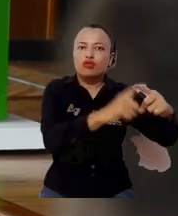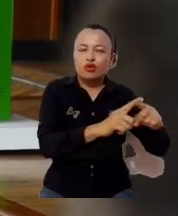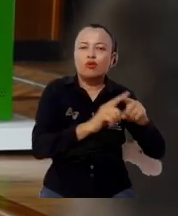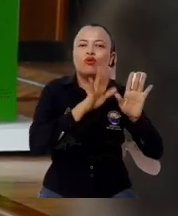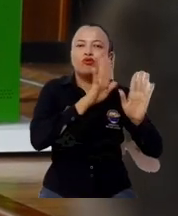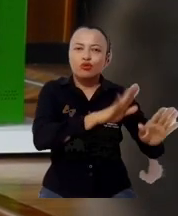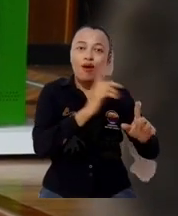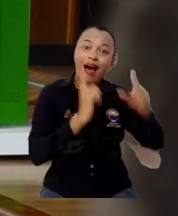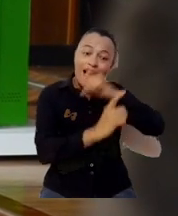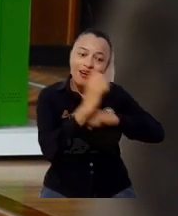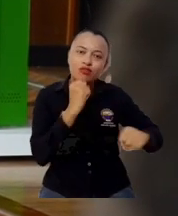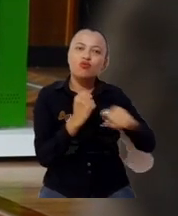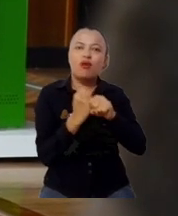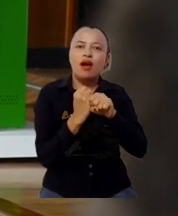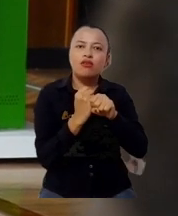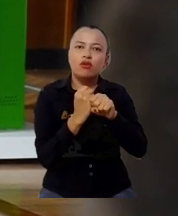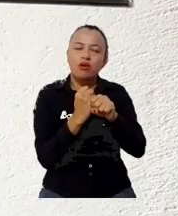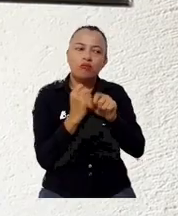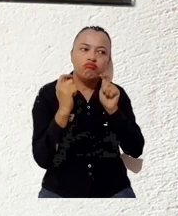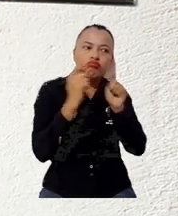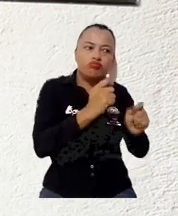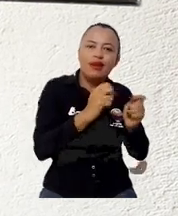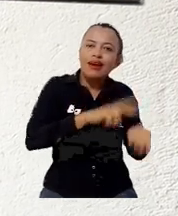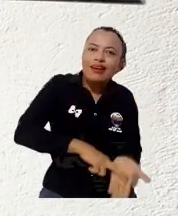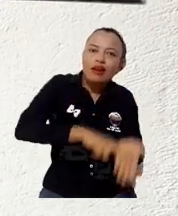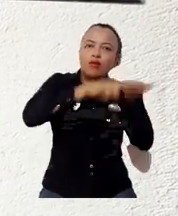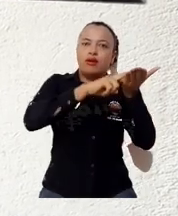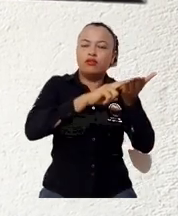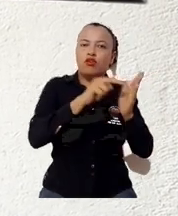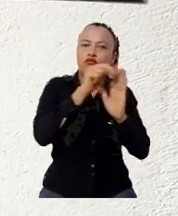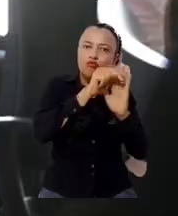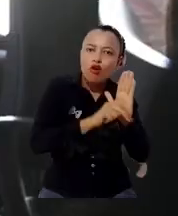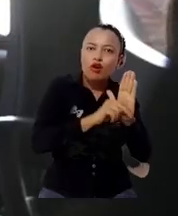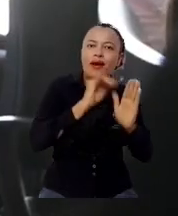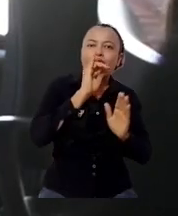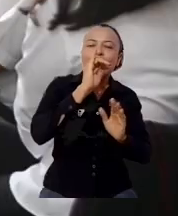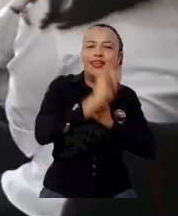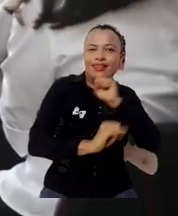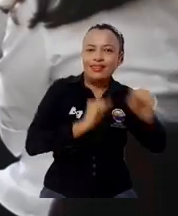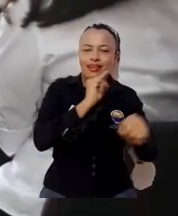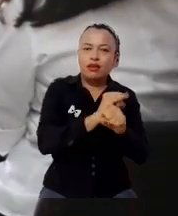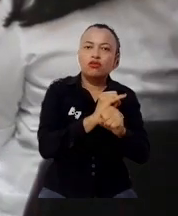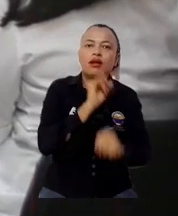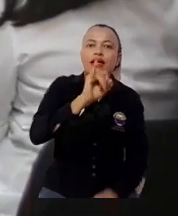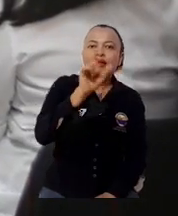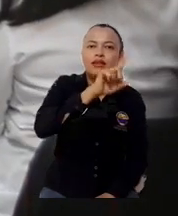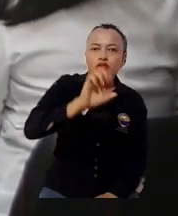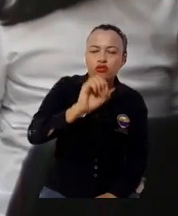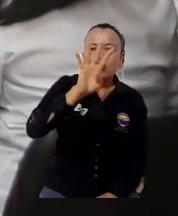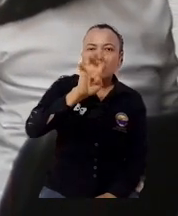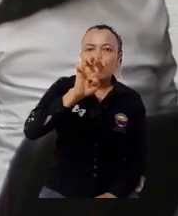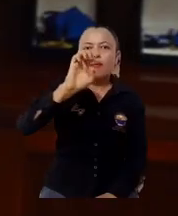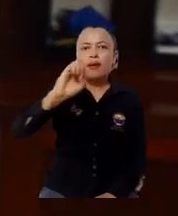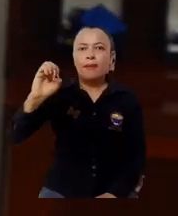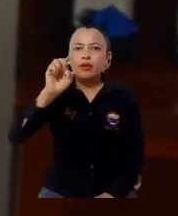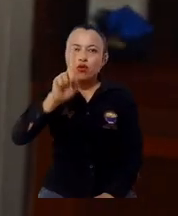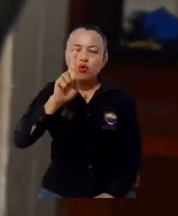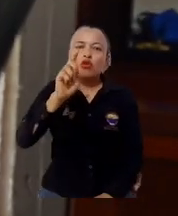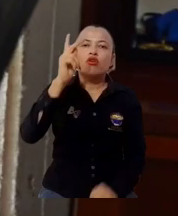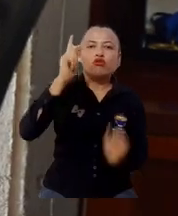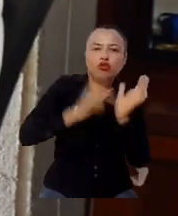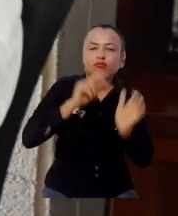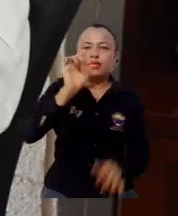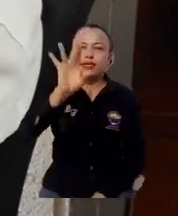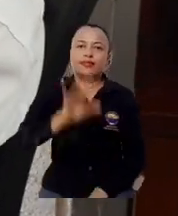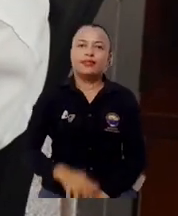Normas Técnicas y Certificación y CONTEC tras cumplirse un año de haber obtenido la renovación de la norma internacional ISO